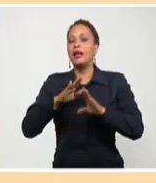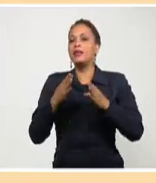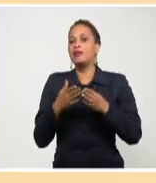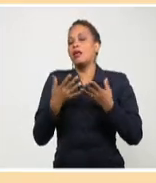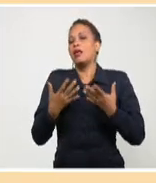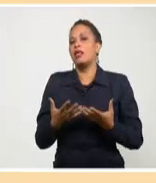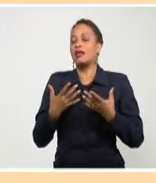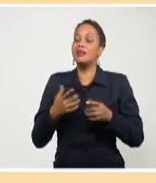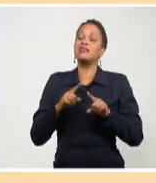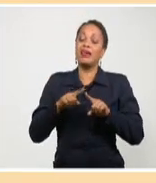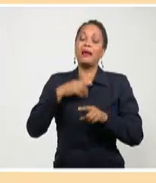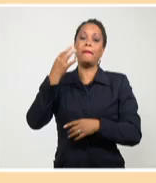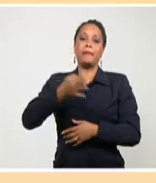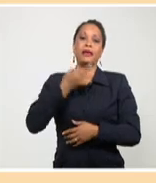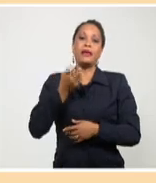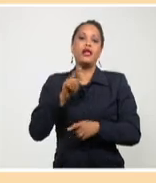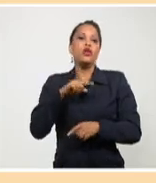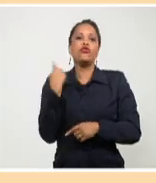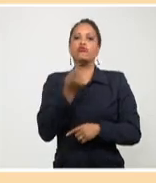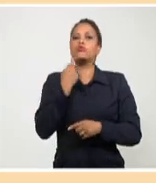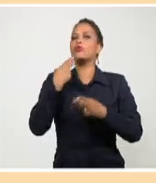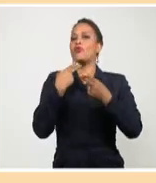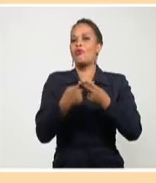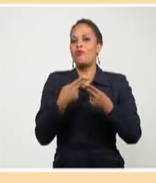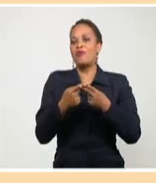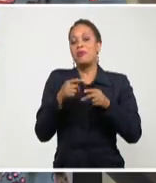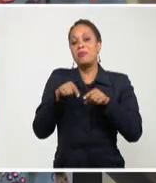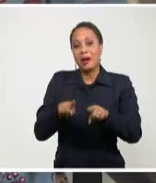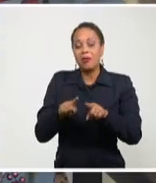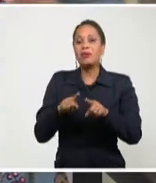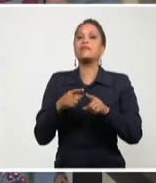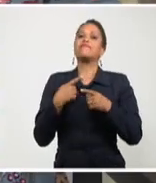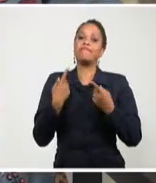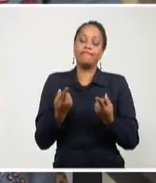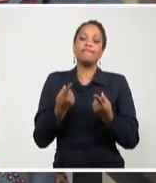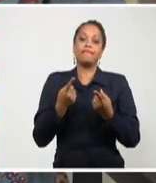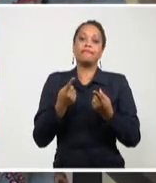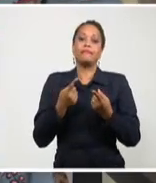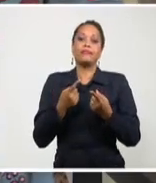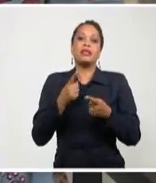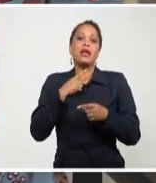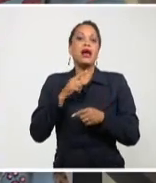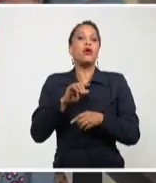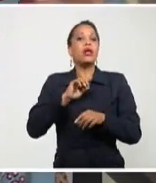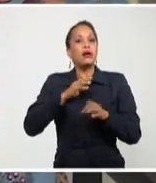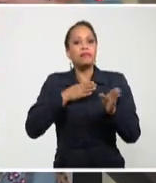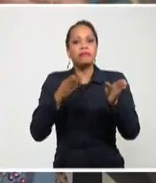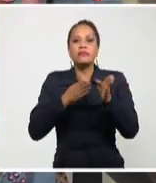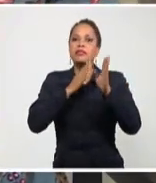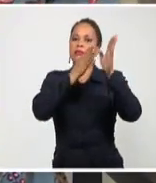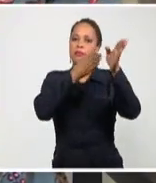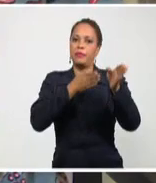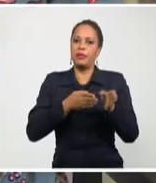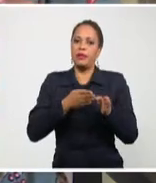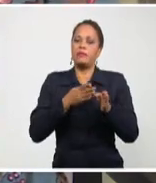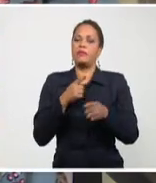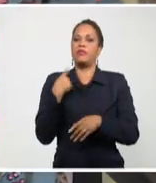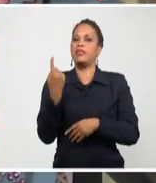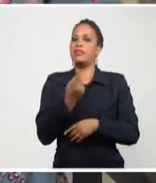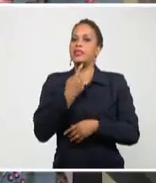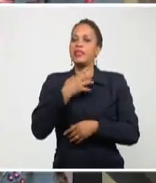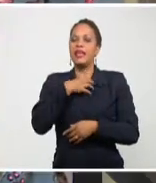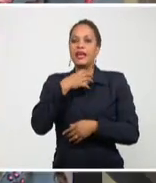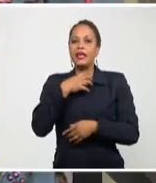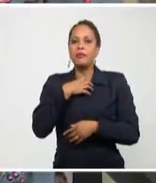cansancio. Nos confiamos y toca ahora enmendar el error, corregirnos, nosotros ser más precavidos, más